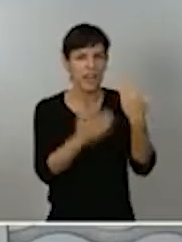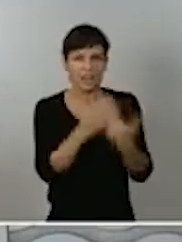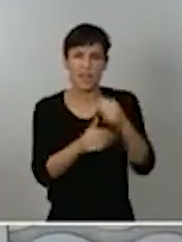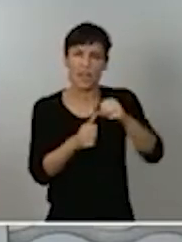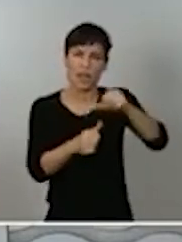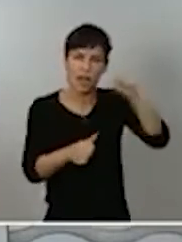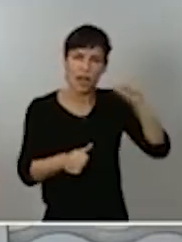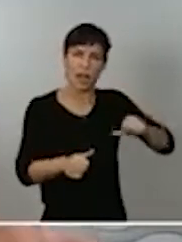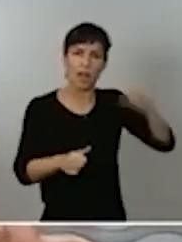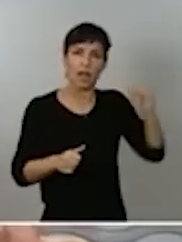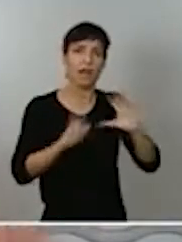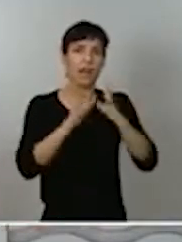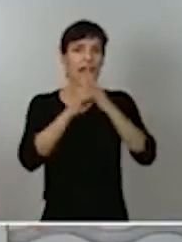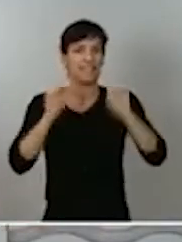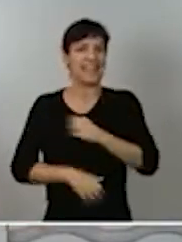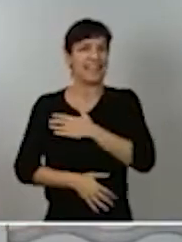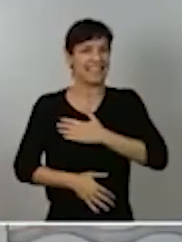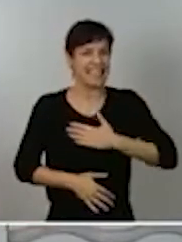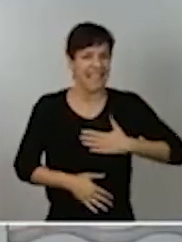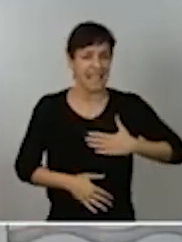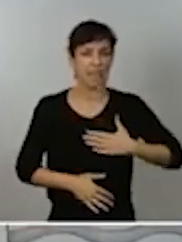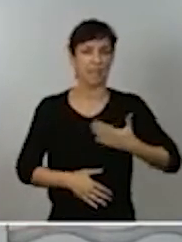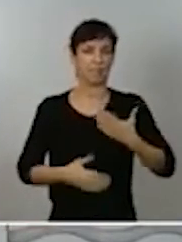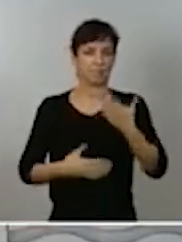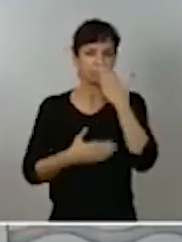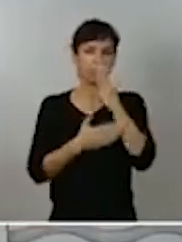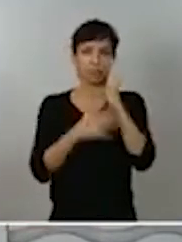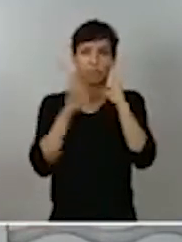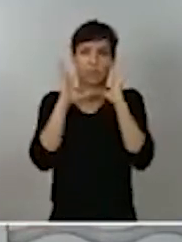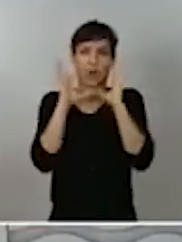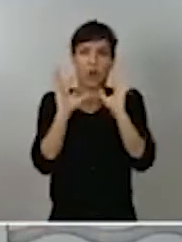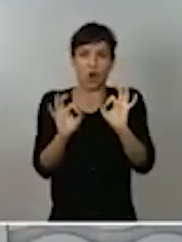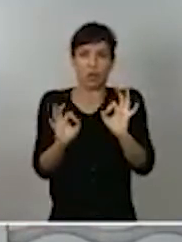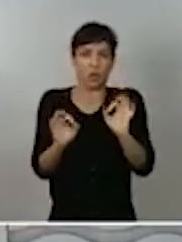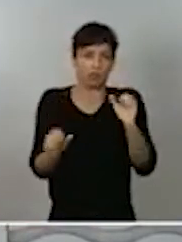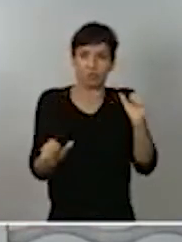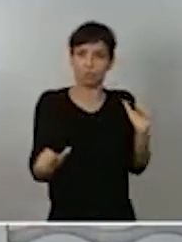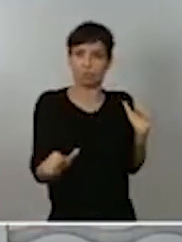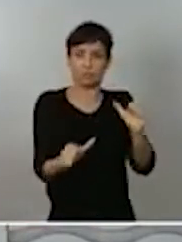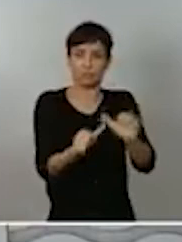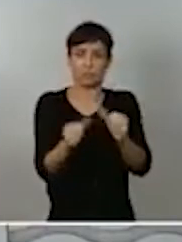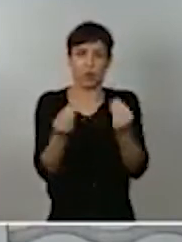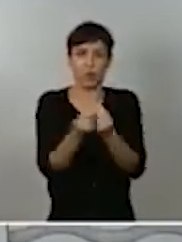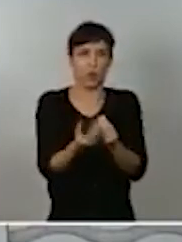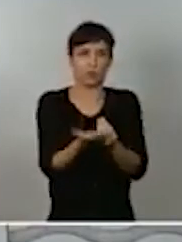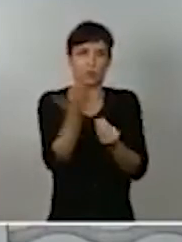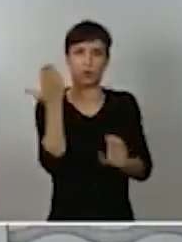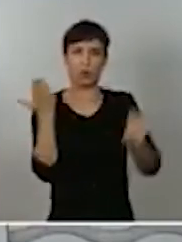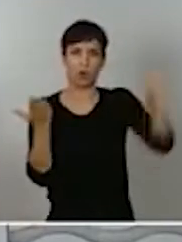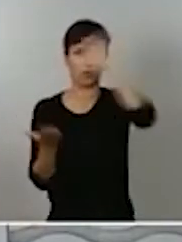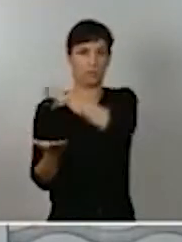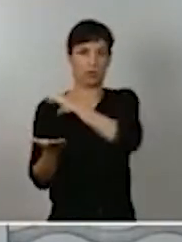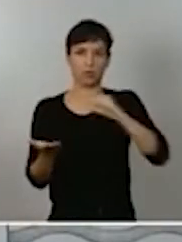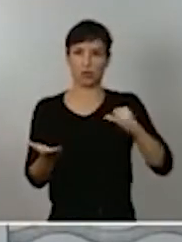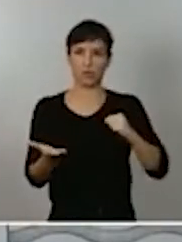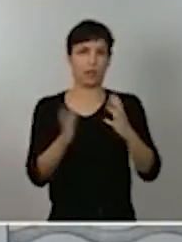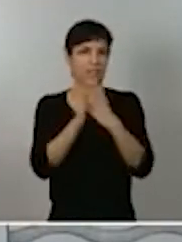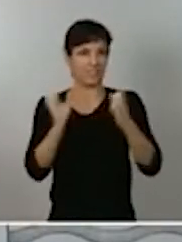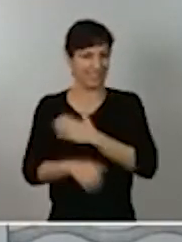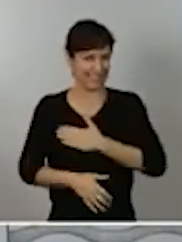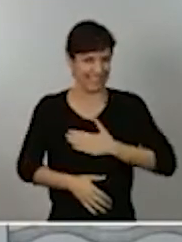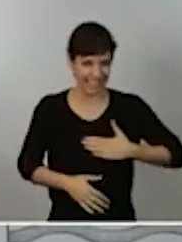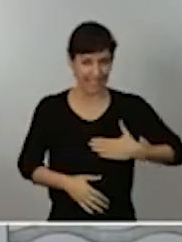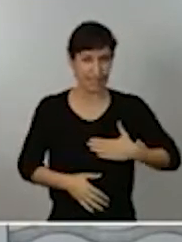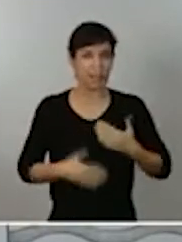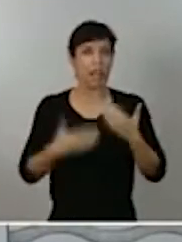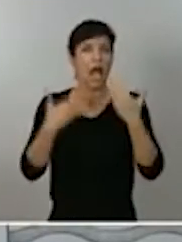un acuerdo en una actitud coherente con la que hemos mantenido siempre con el resto de las comunidades autónomas. Aún así, hay un intento